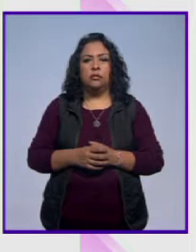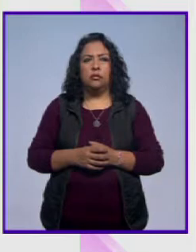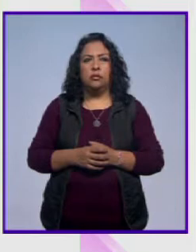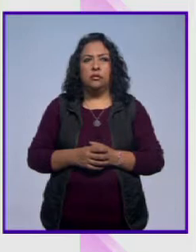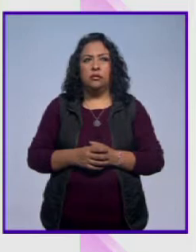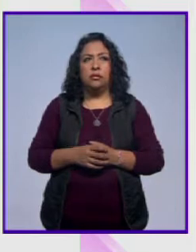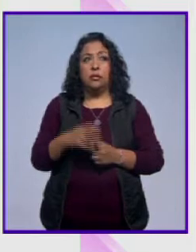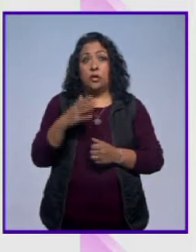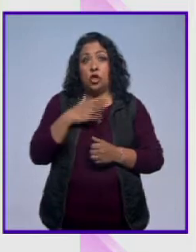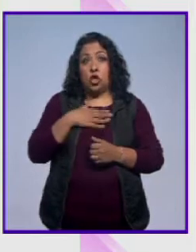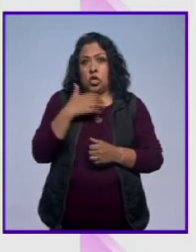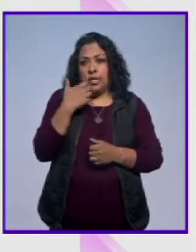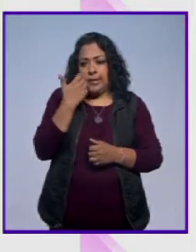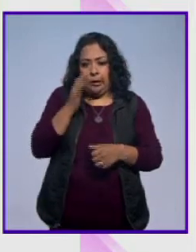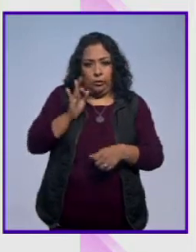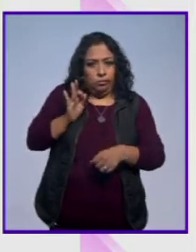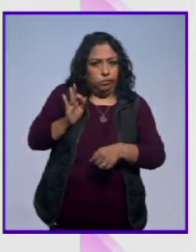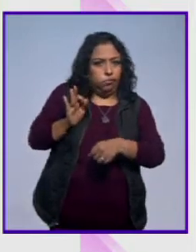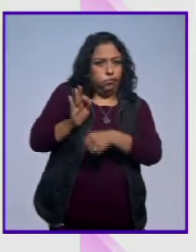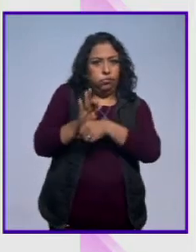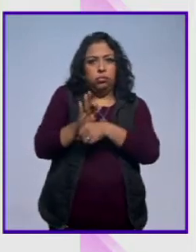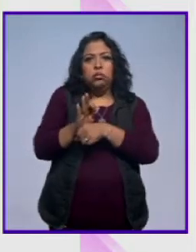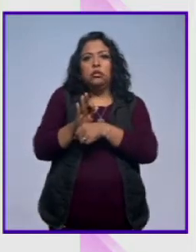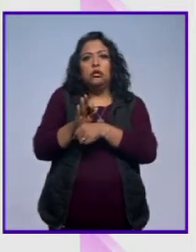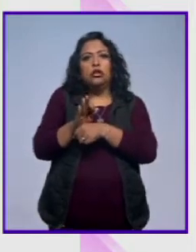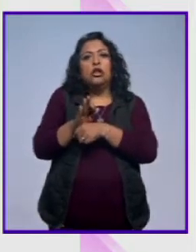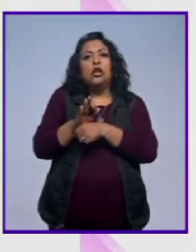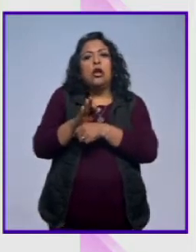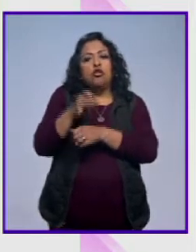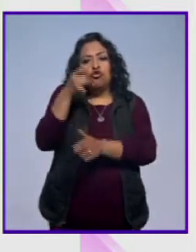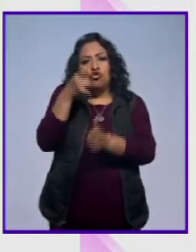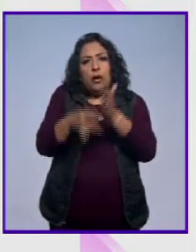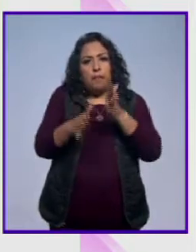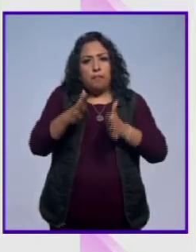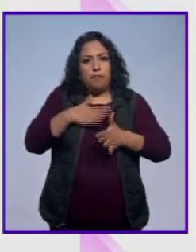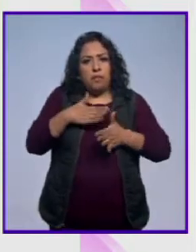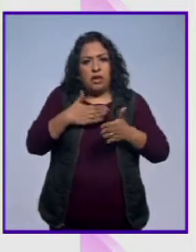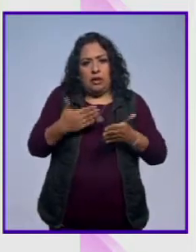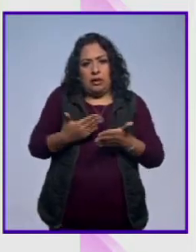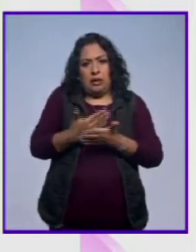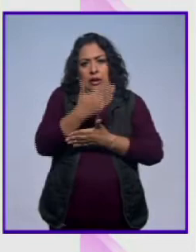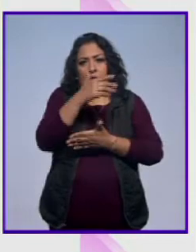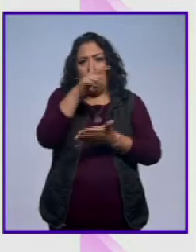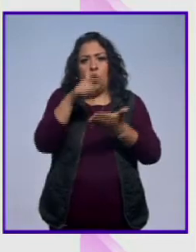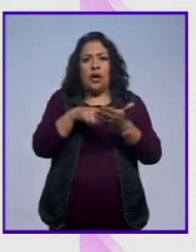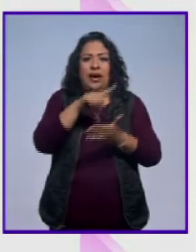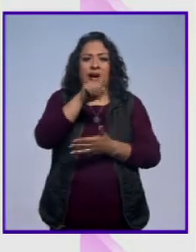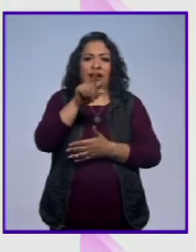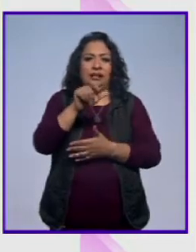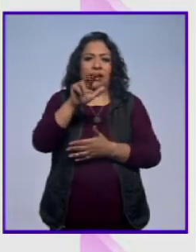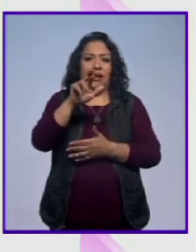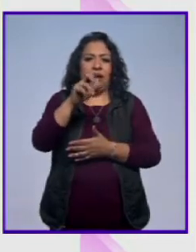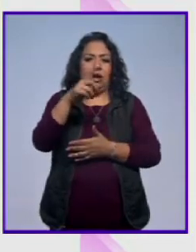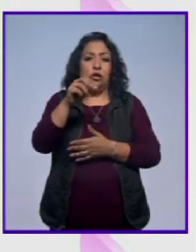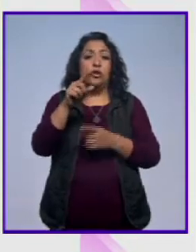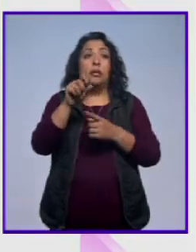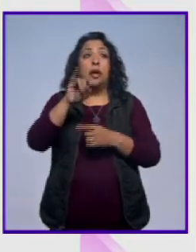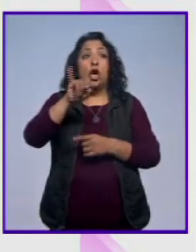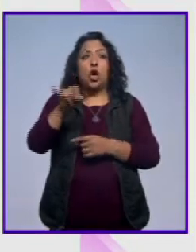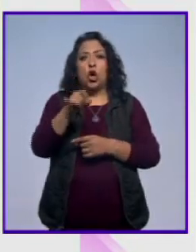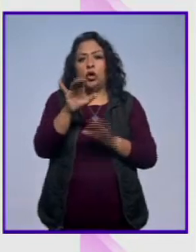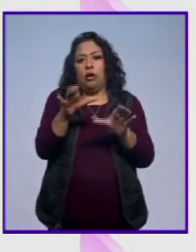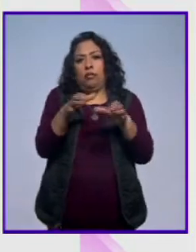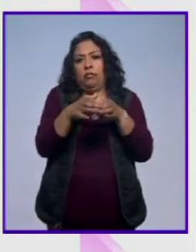Y me propuse dignificar la raíz de donde pertenezco, es Zaragoza, el Valle del Ebro, y la Jota, que es un